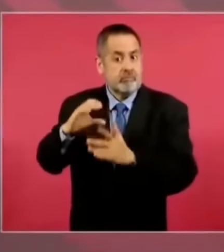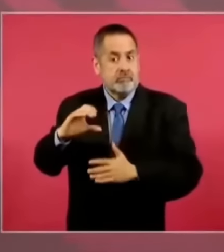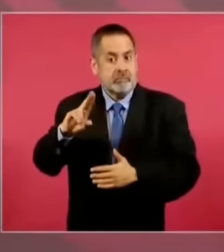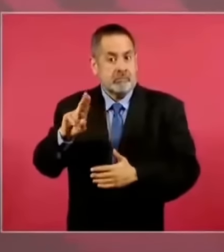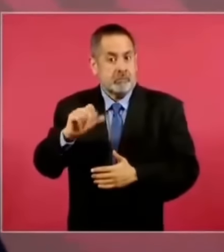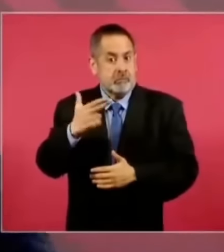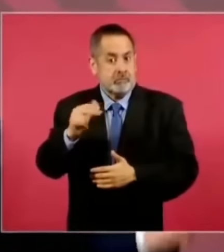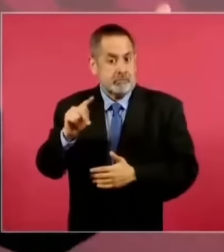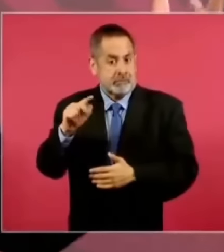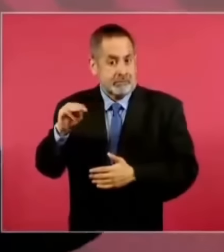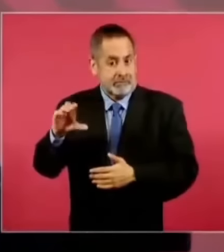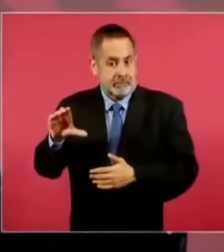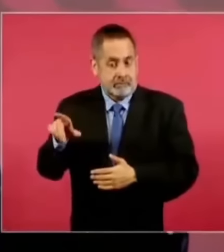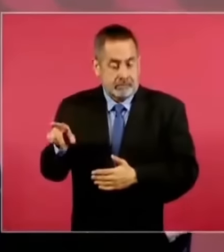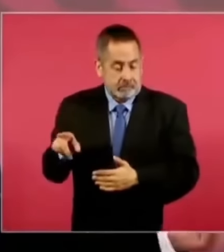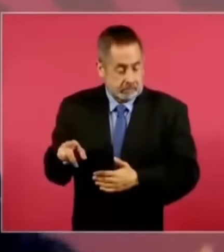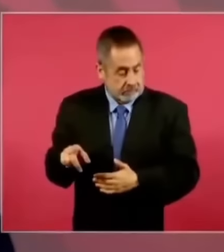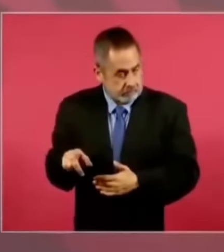Imagínense,